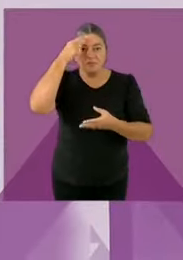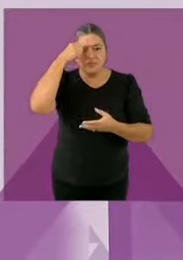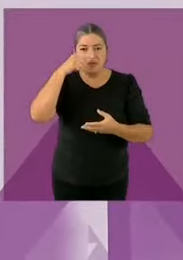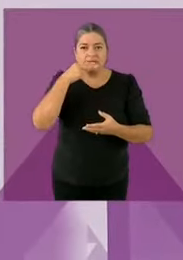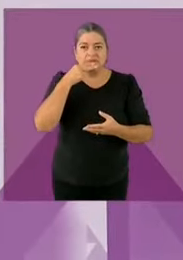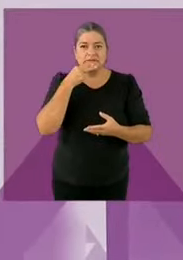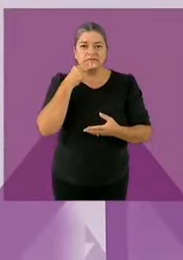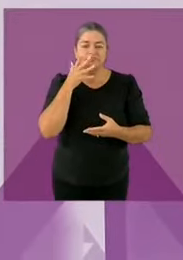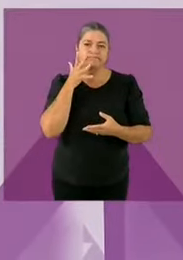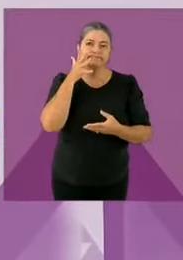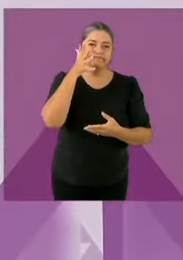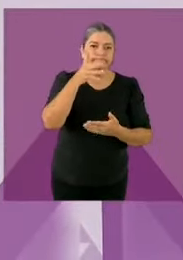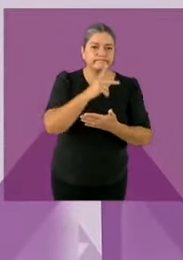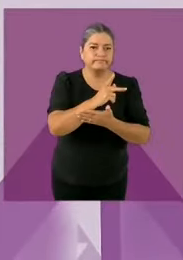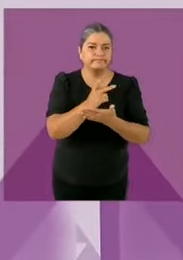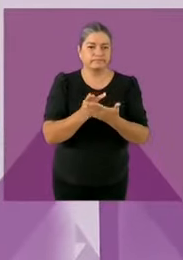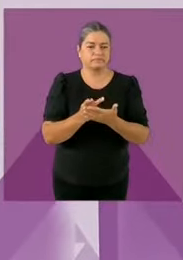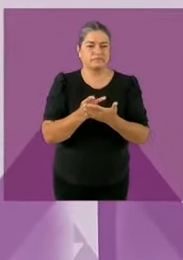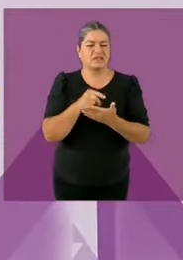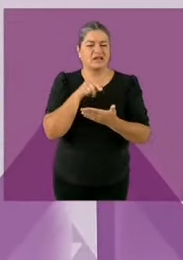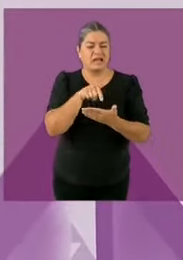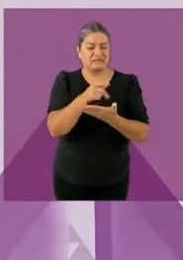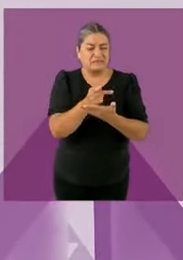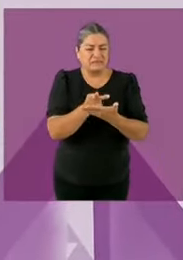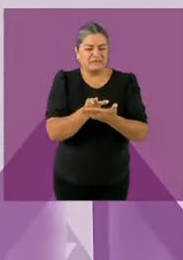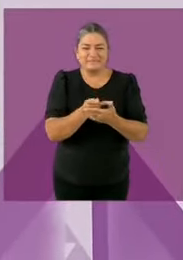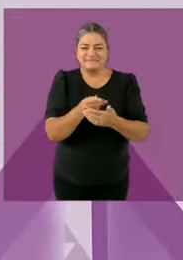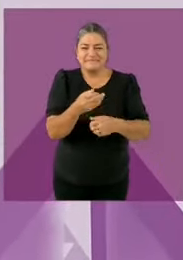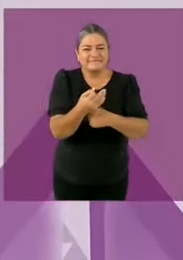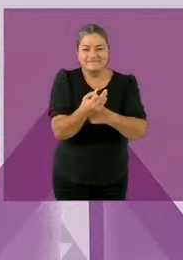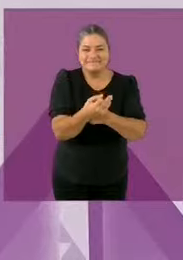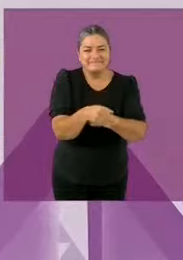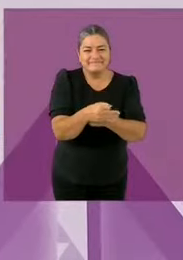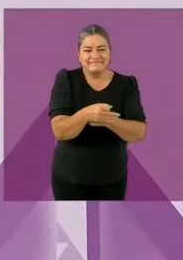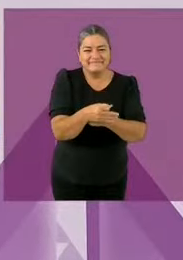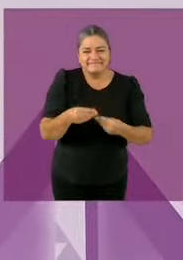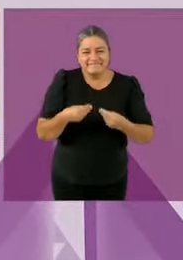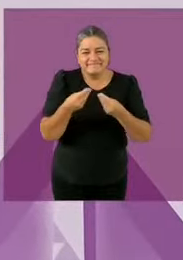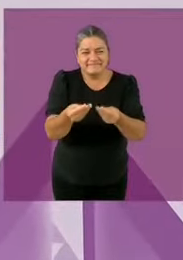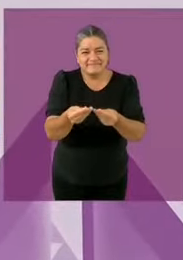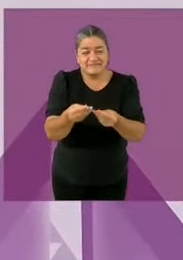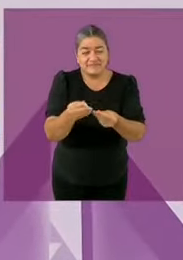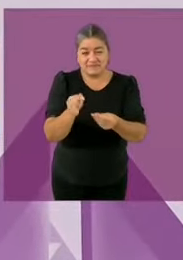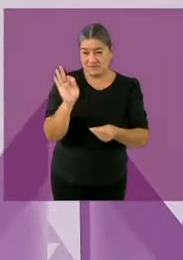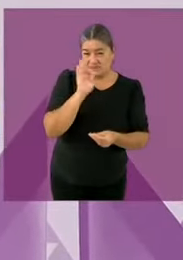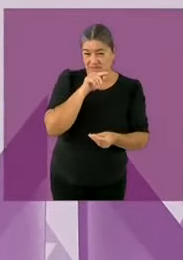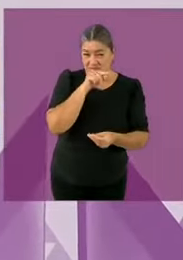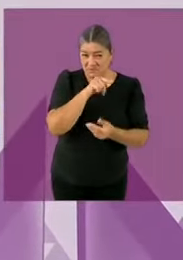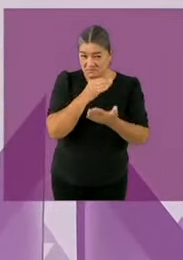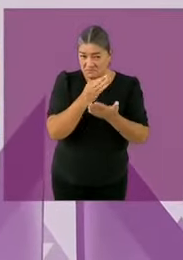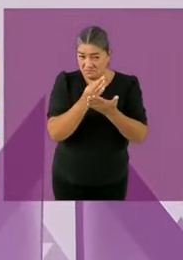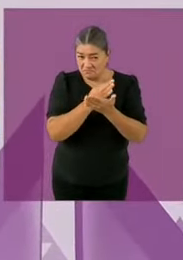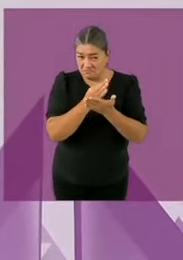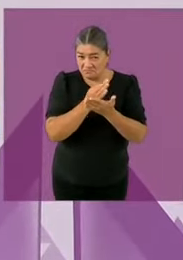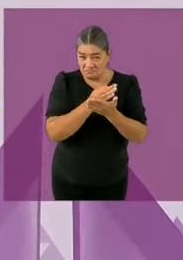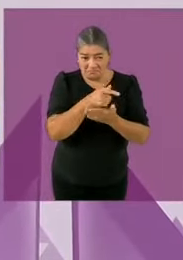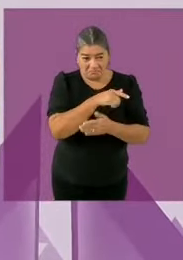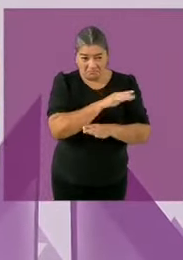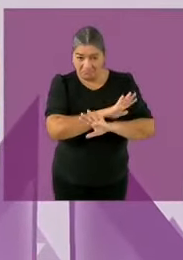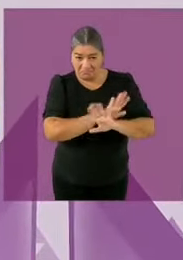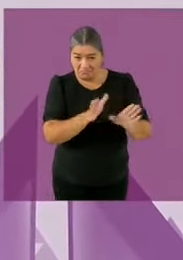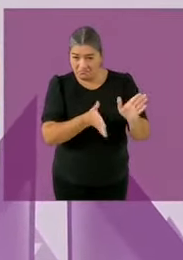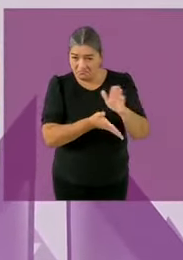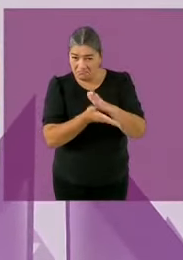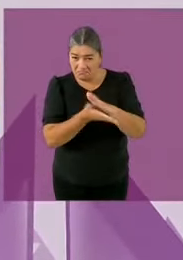de acuerdo los programas sociales seguirán Morena se va los programas sociales se quedan nada más que le vamos a poner más